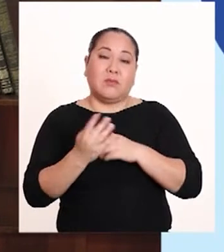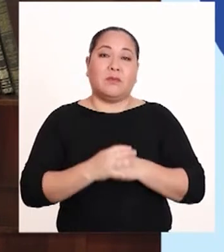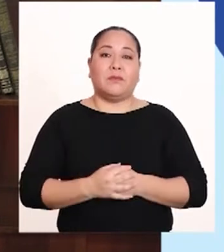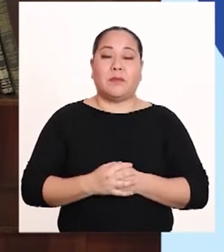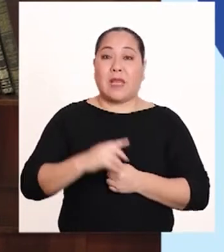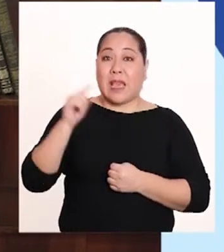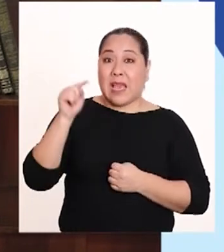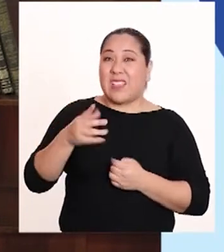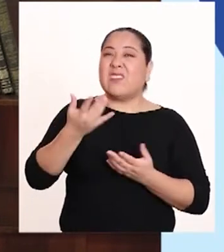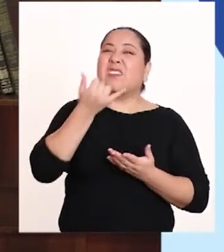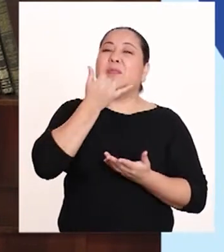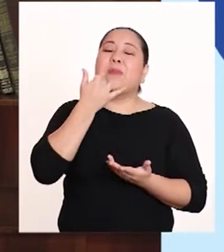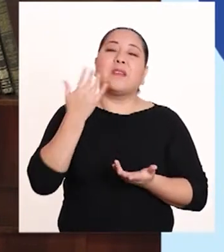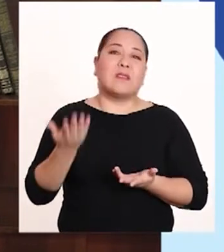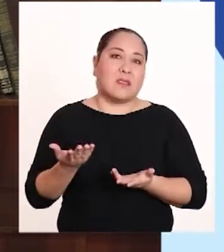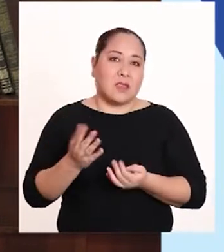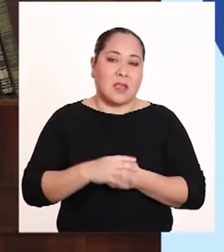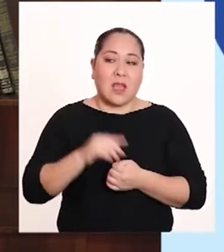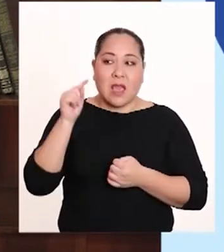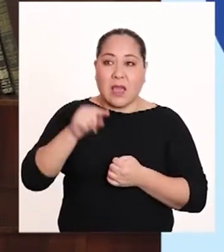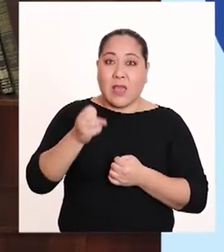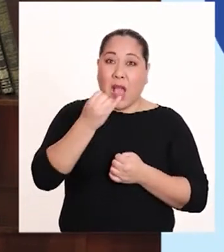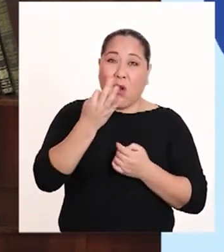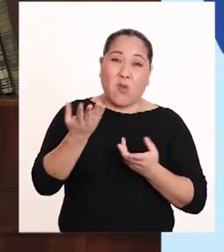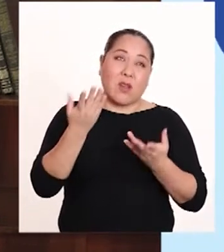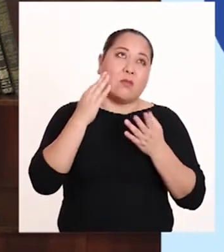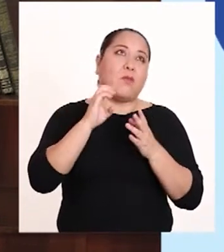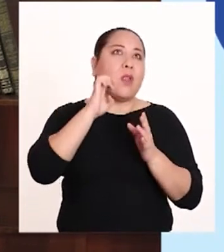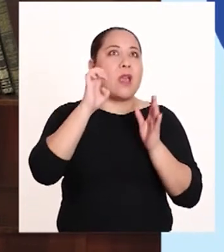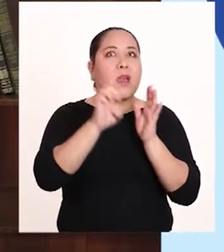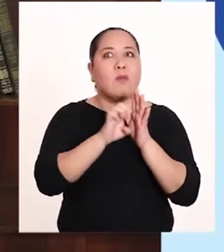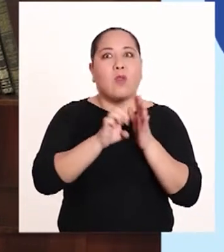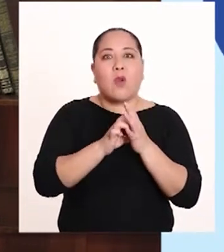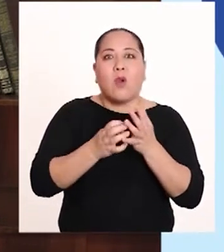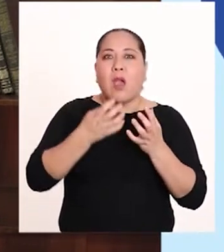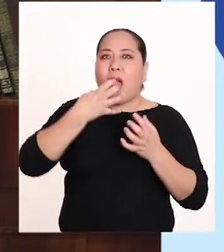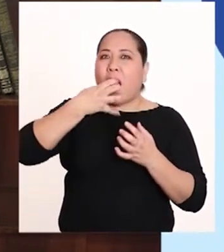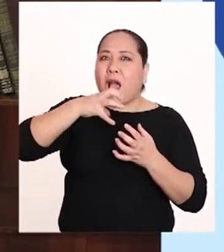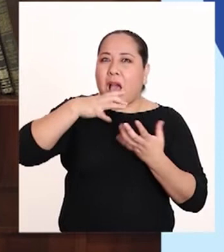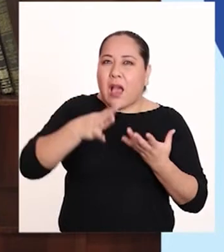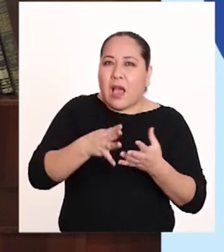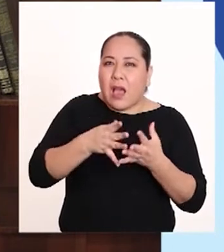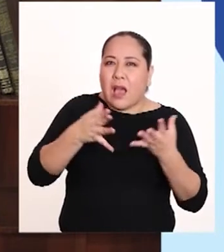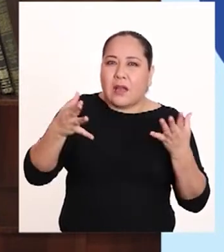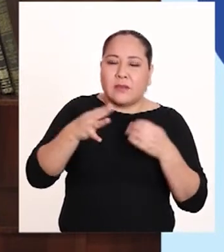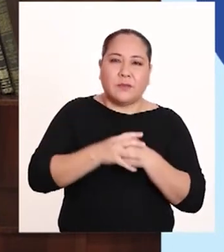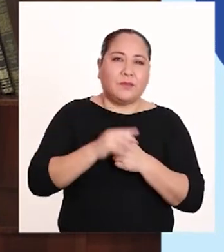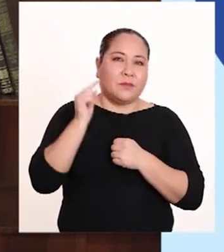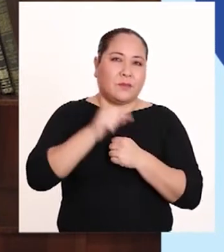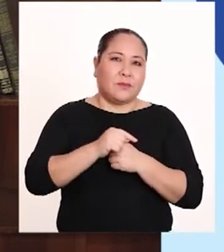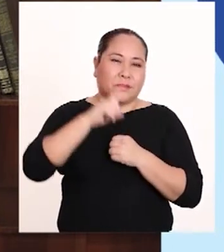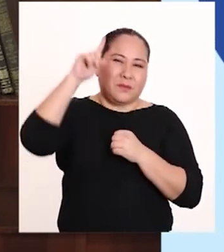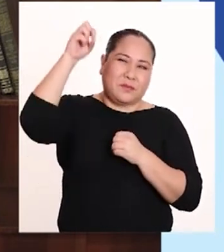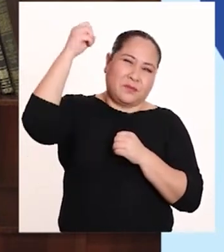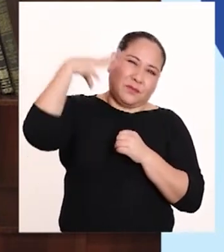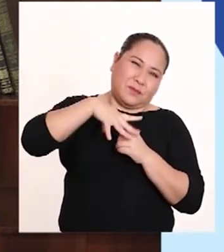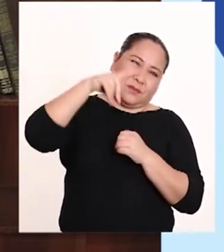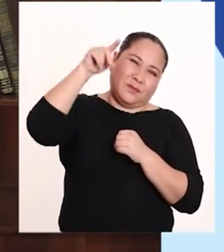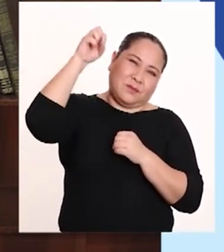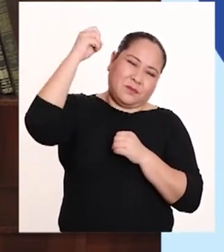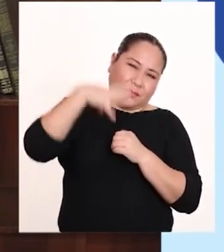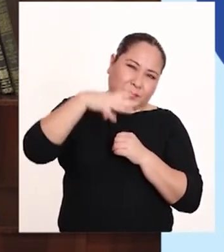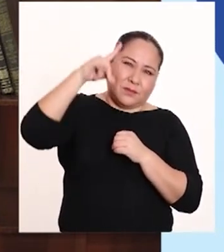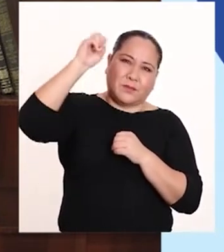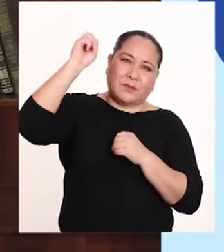contacto. Ello ocurre en ciertas condiciones como el aumento de temperatura, la exposición a radiación